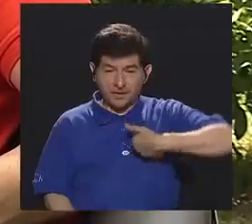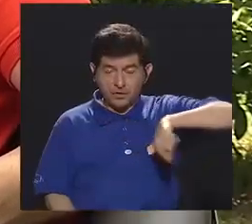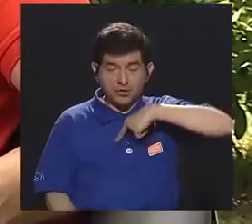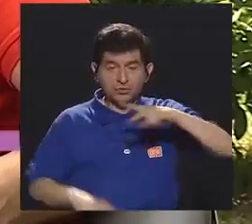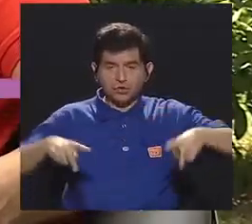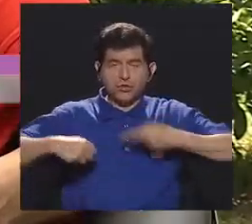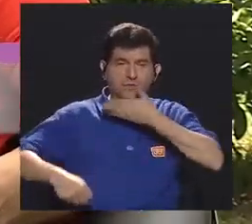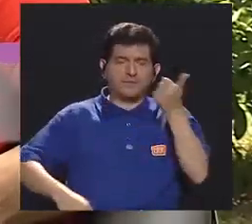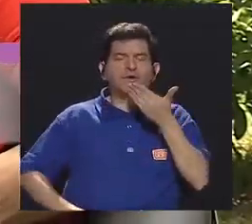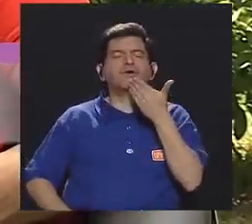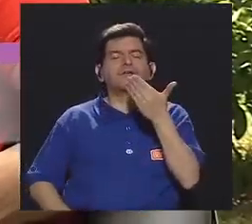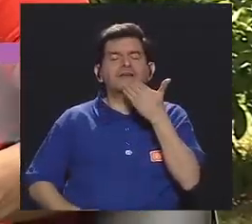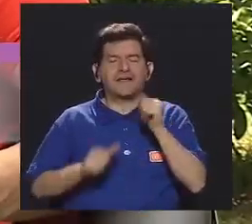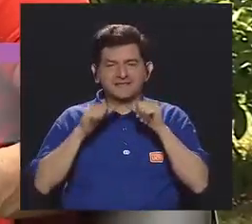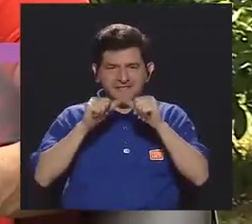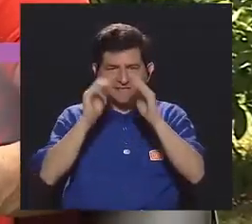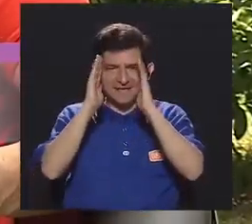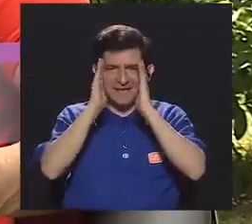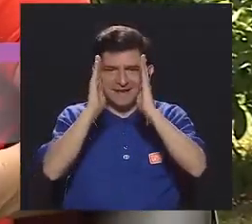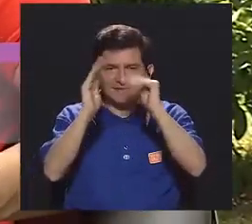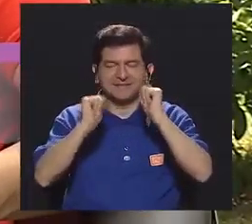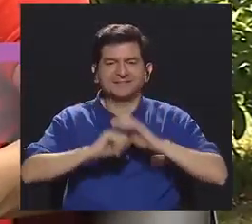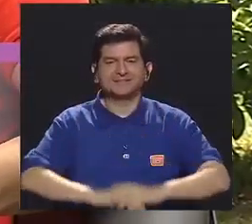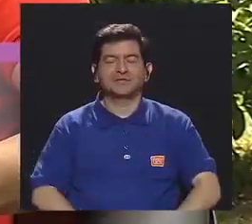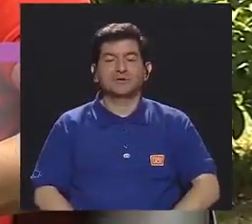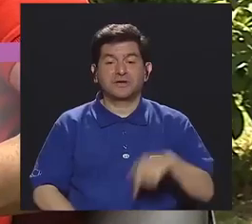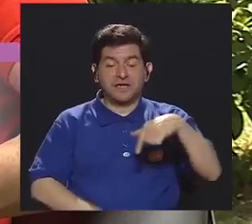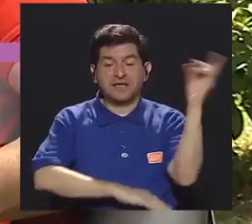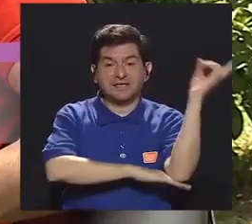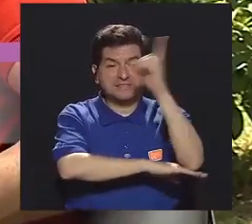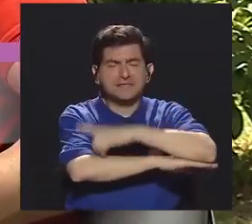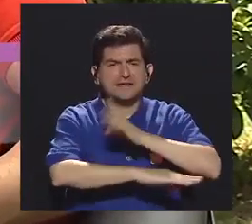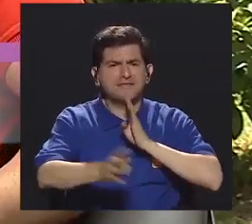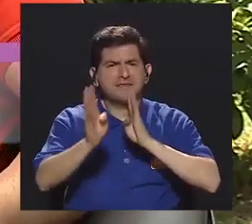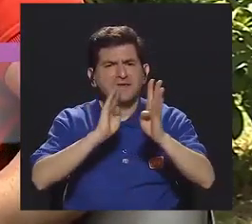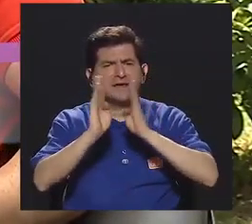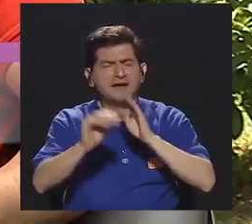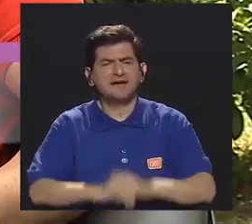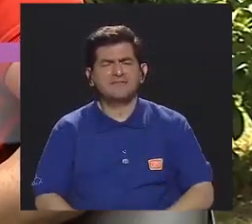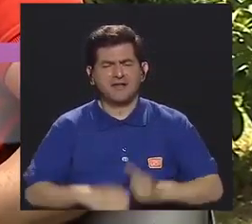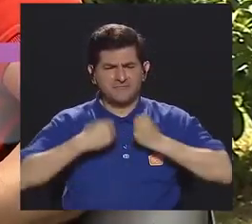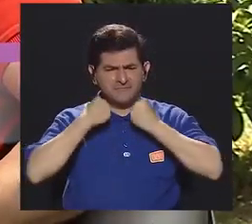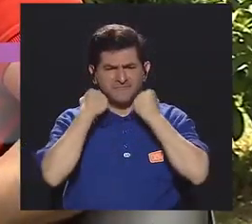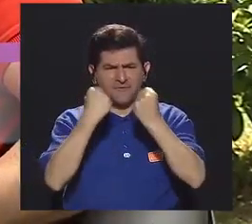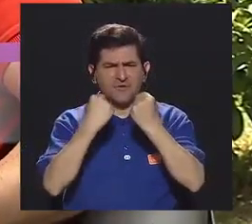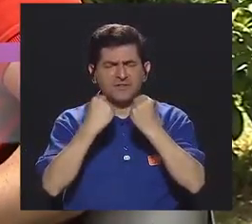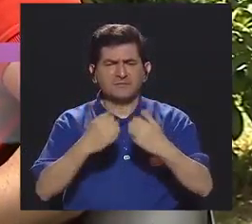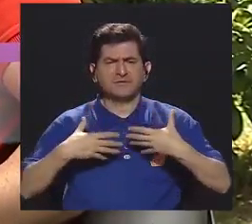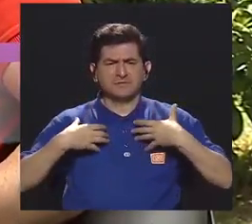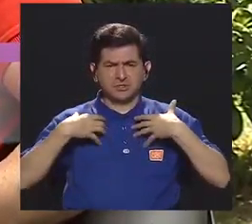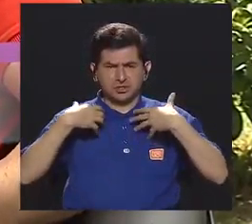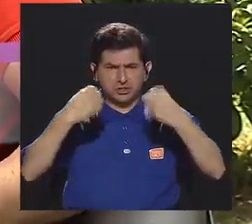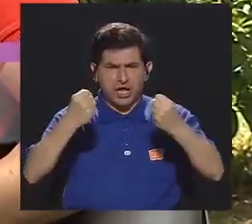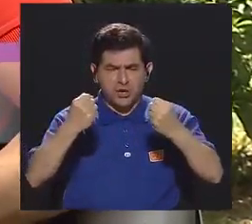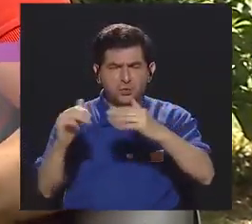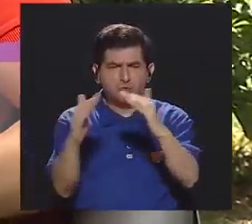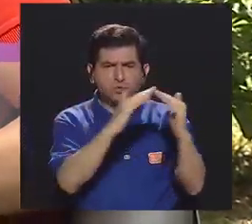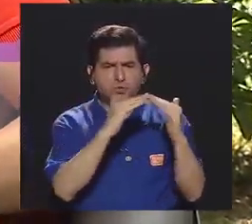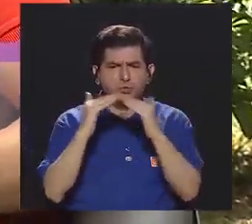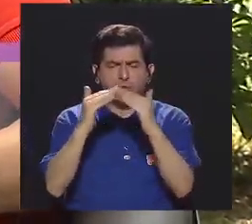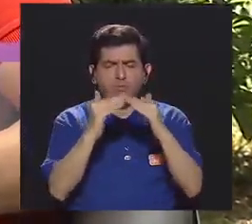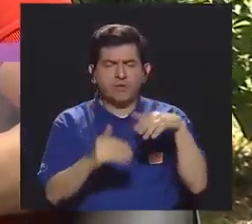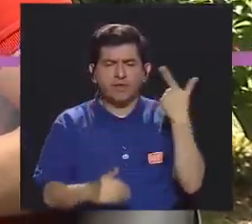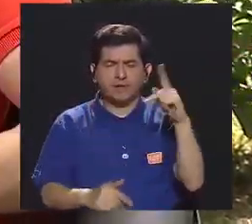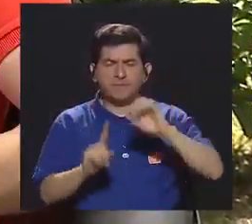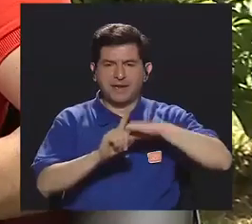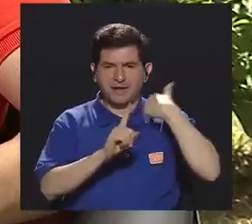Somos Vivir Mejor, muchísimas gracias por continuar con nosotros el día de hoy conversando acerca del fortalecimiento de la salud en las